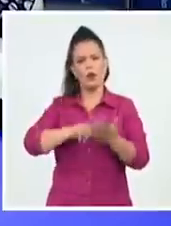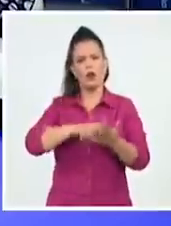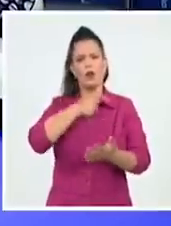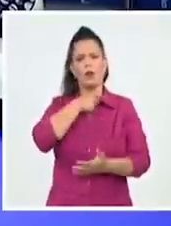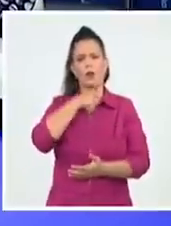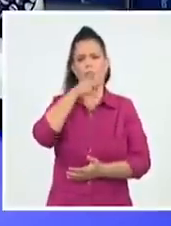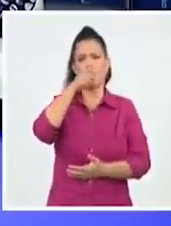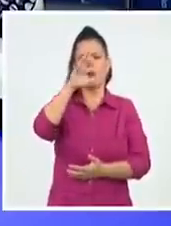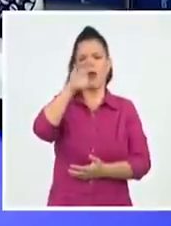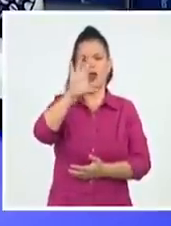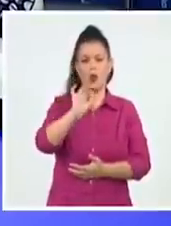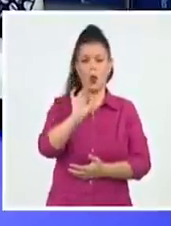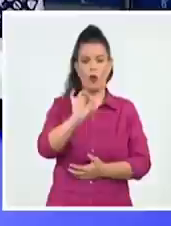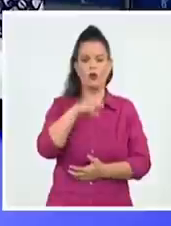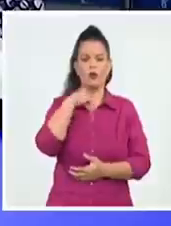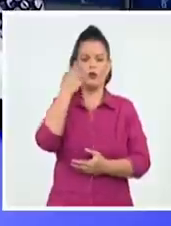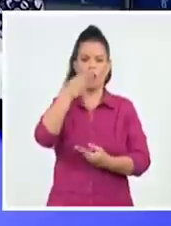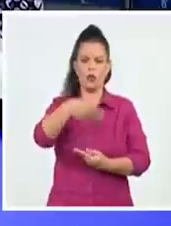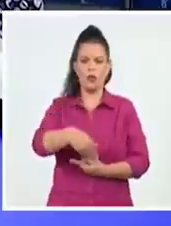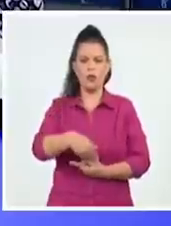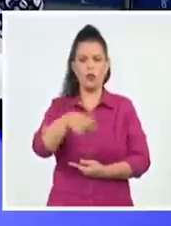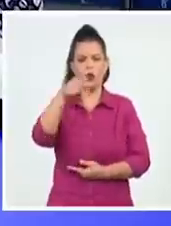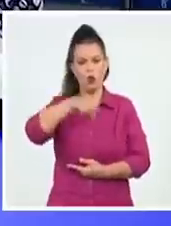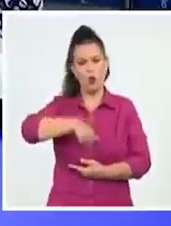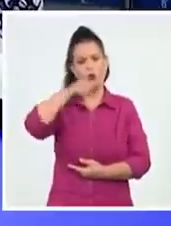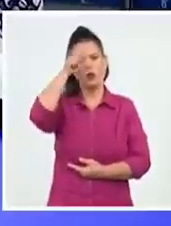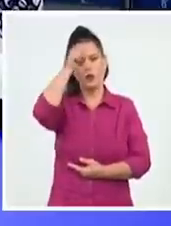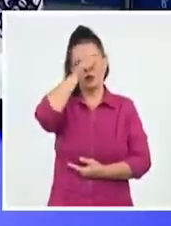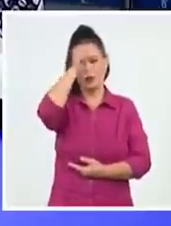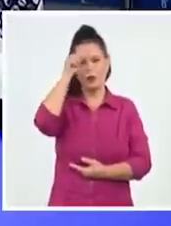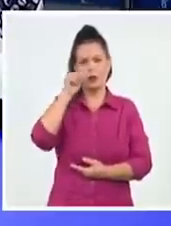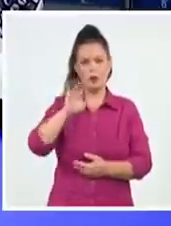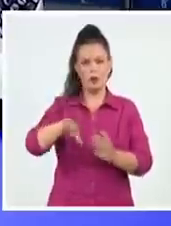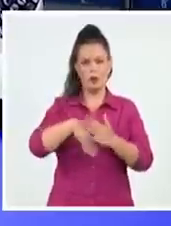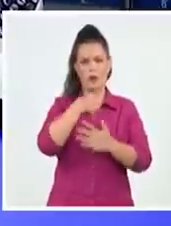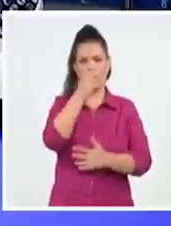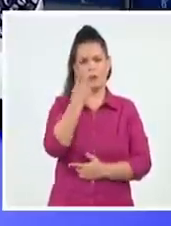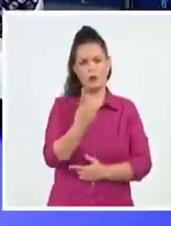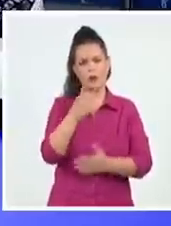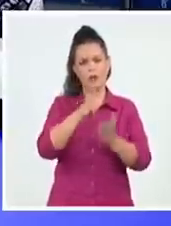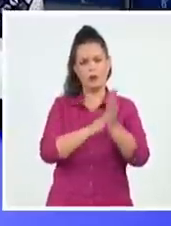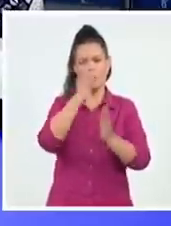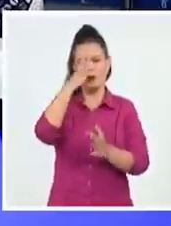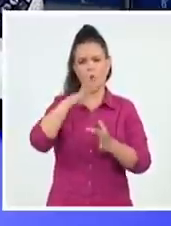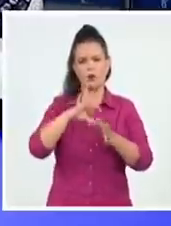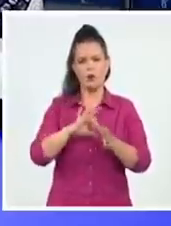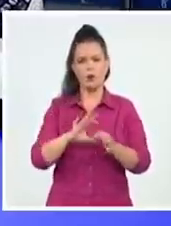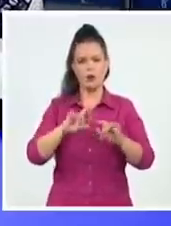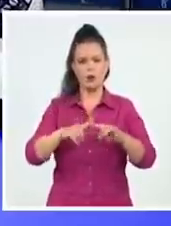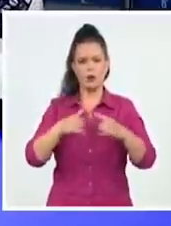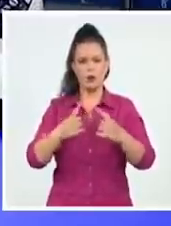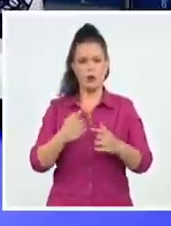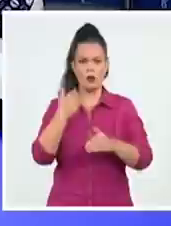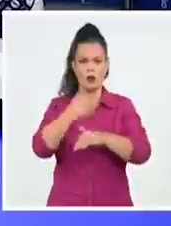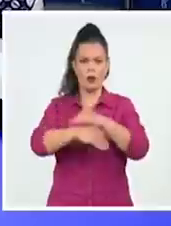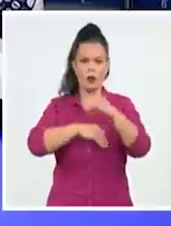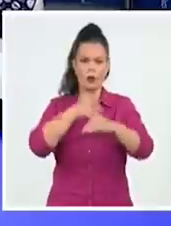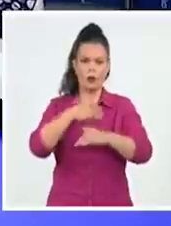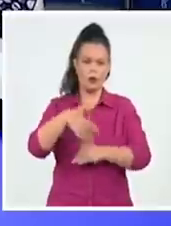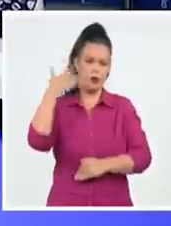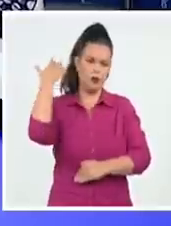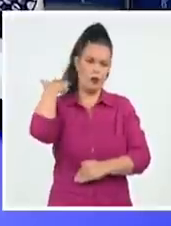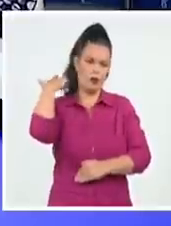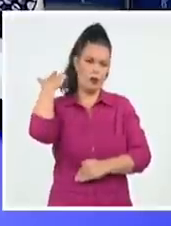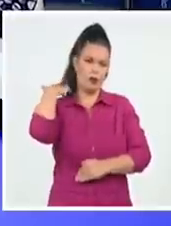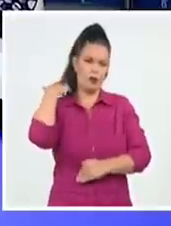Santos, falleció en la mañana de este domingo 1 de agosto de 2021 a causa de un tromboembolismo pulmonar a la edad de